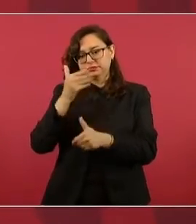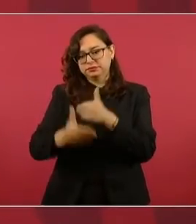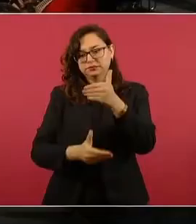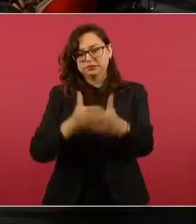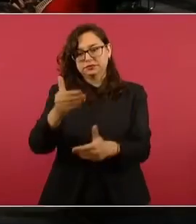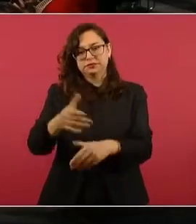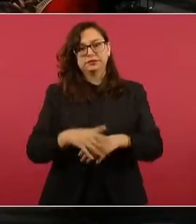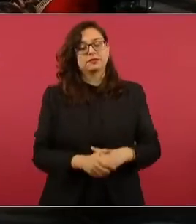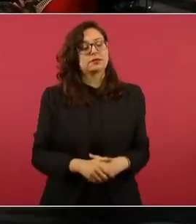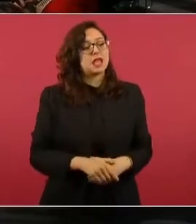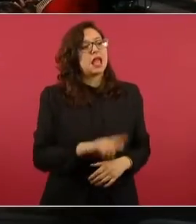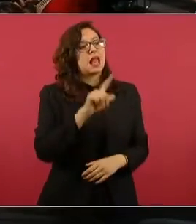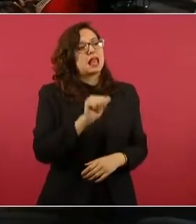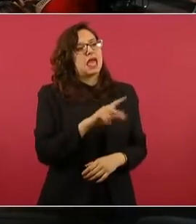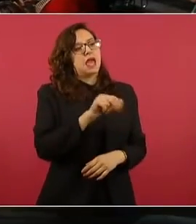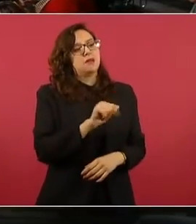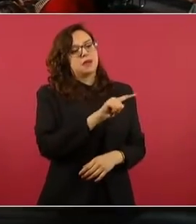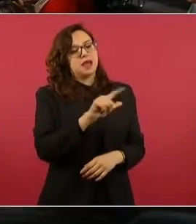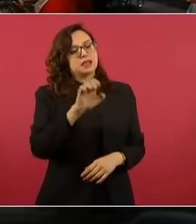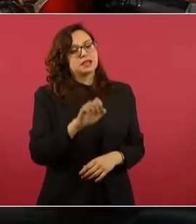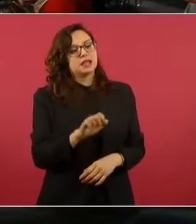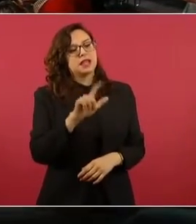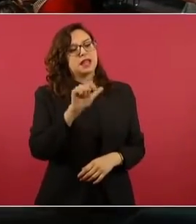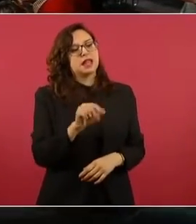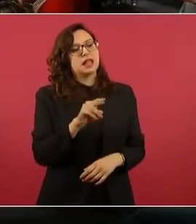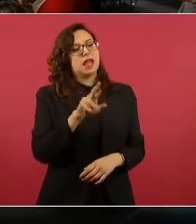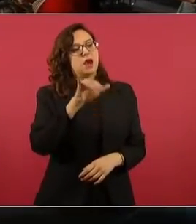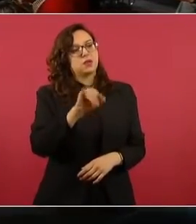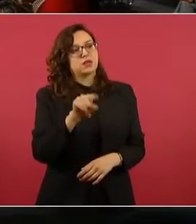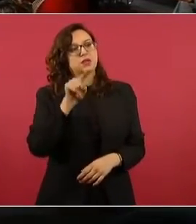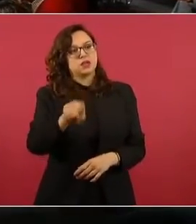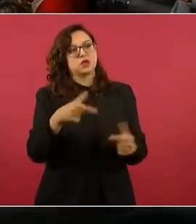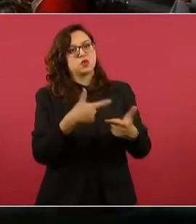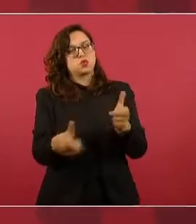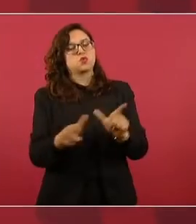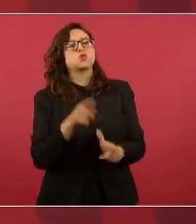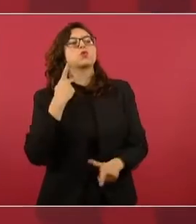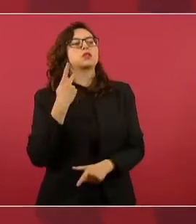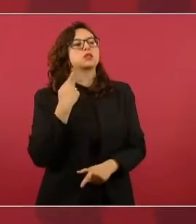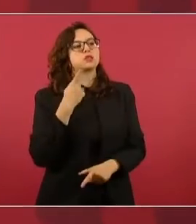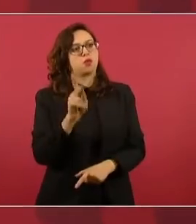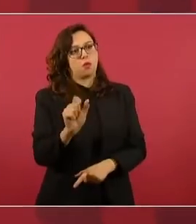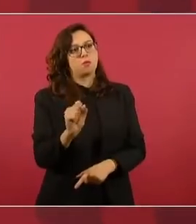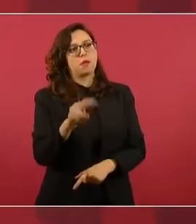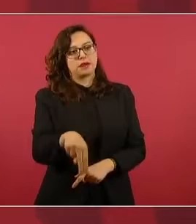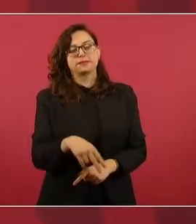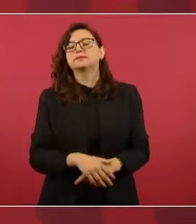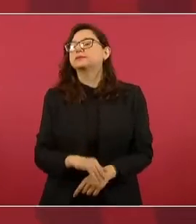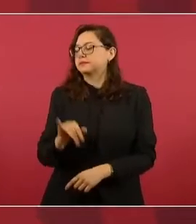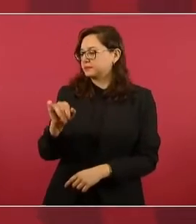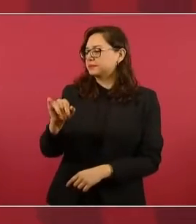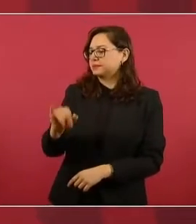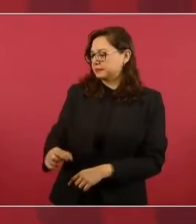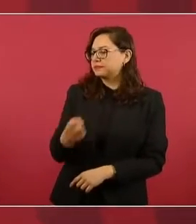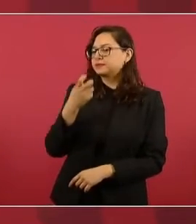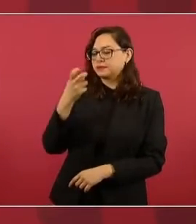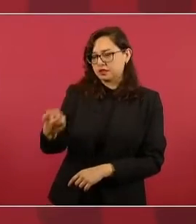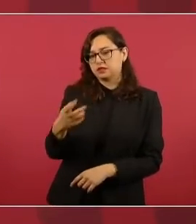Valle Mauri, que también forma parte de este grupo de políticos panistas. Sí, pero eso es lo único que